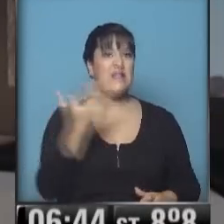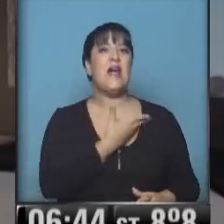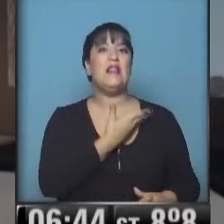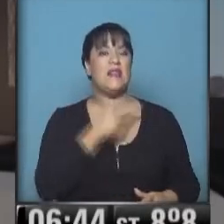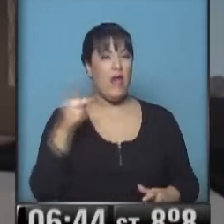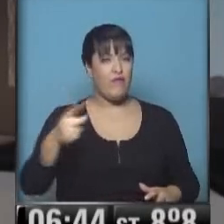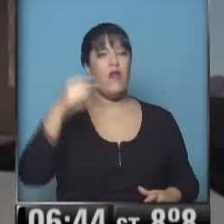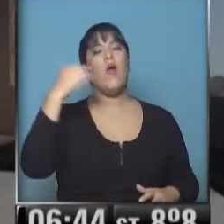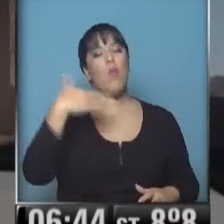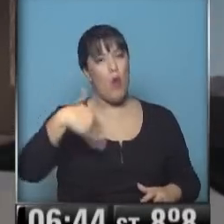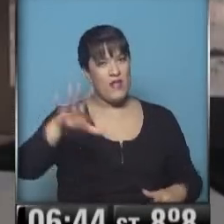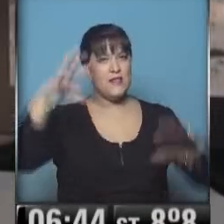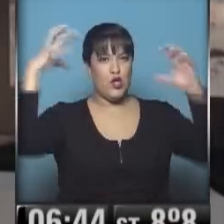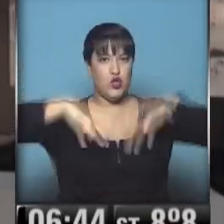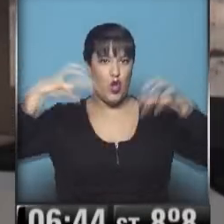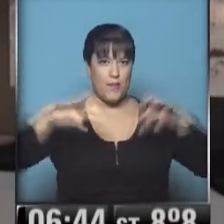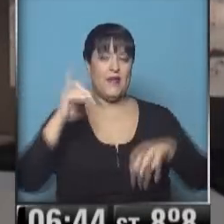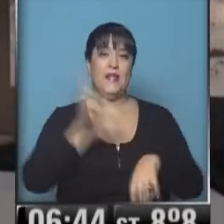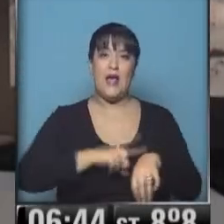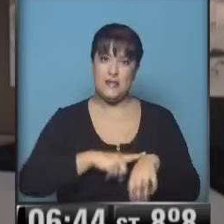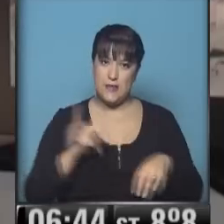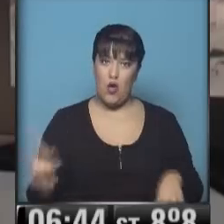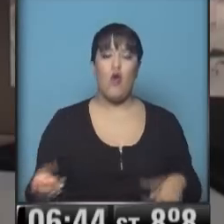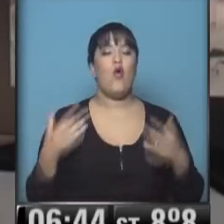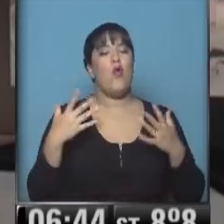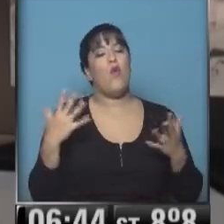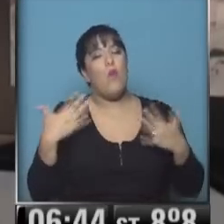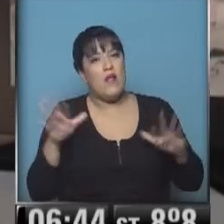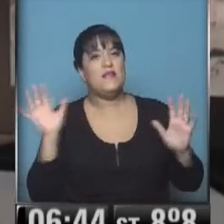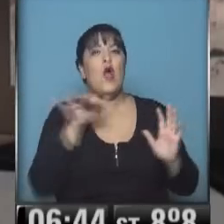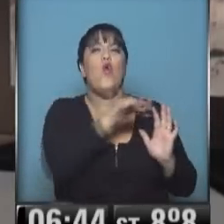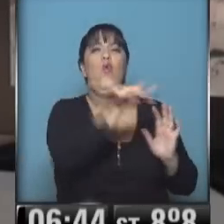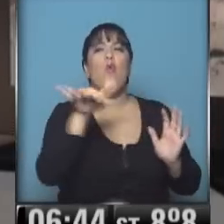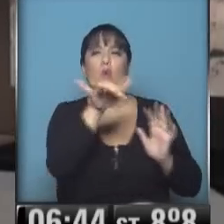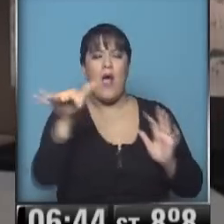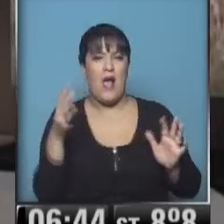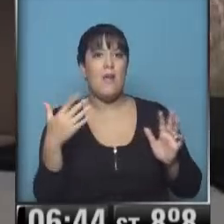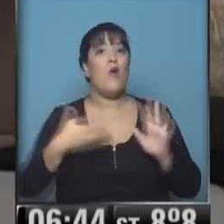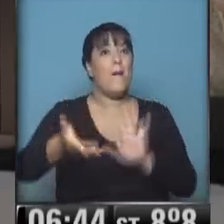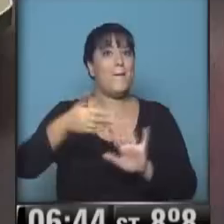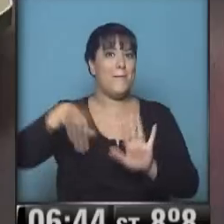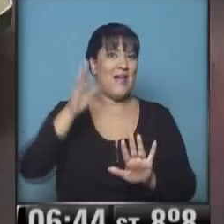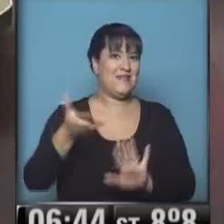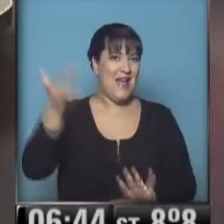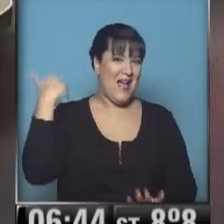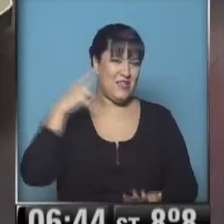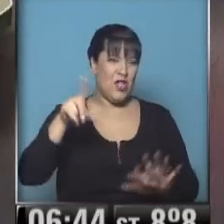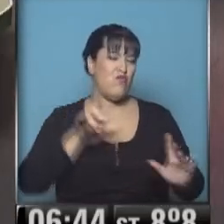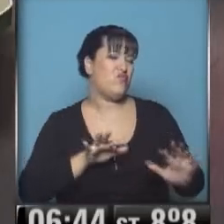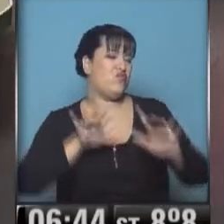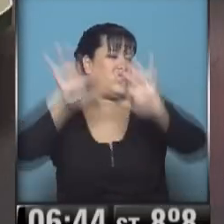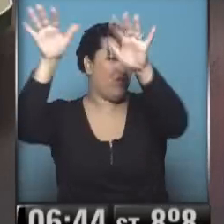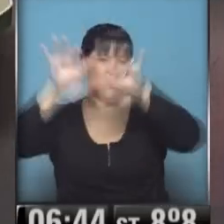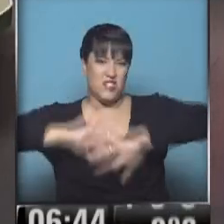probabilidad de tormentas todavía. A esta hora son muy aisladas porque lo más importante ya se movió al norte del litoral.